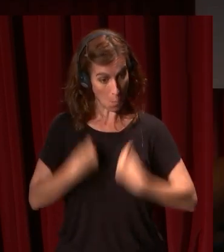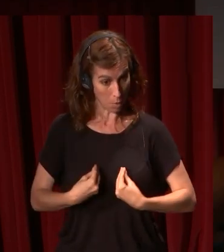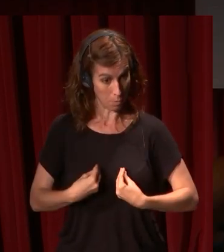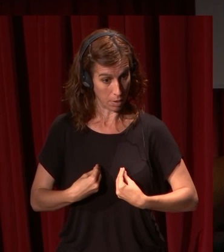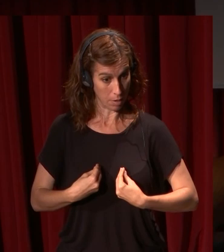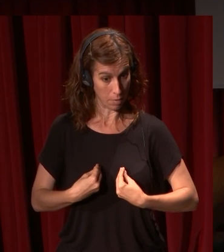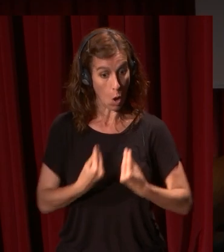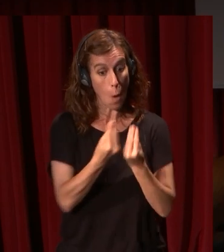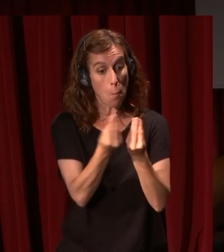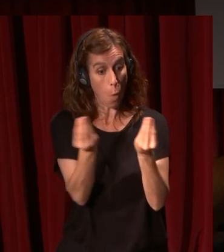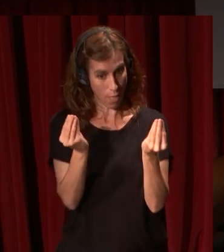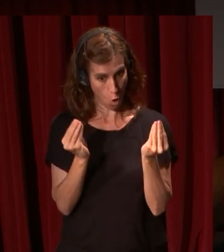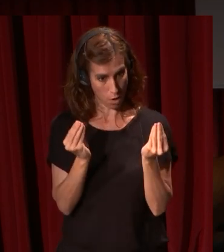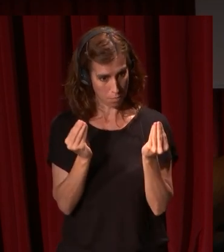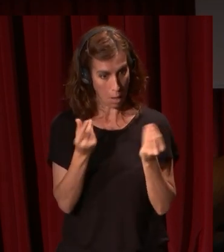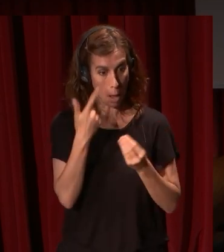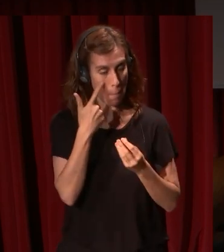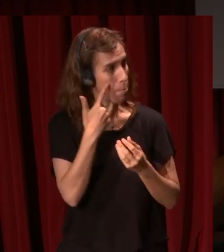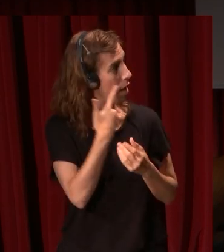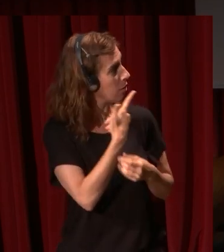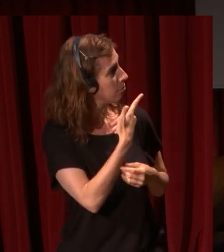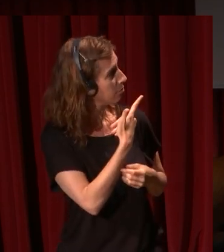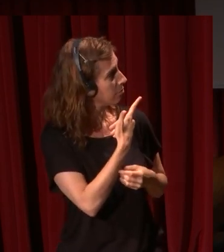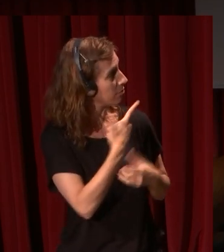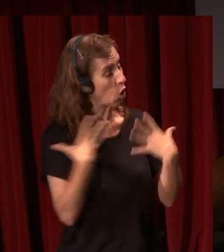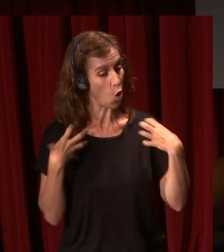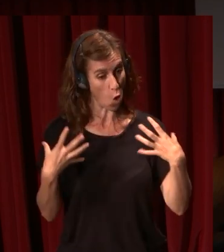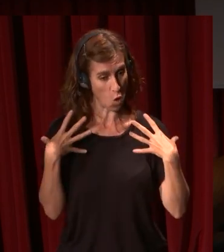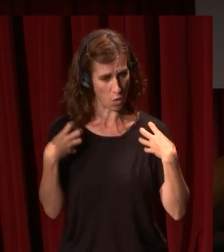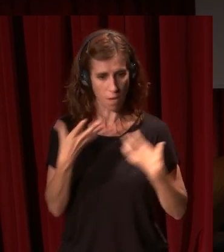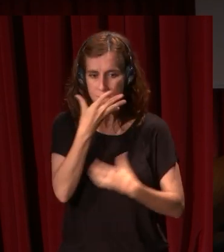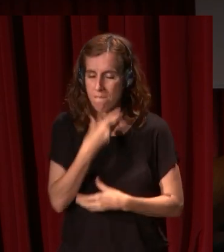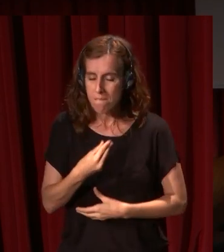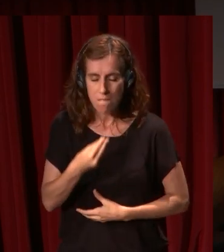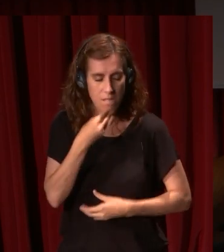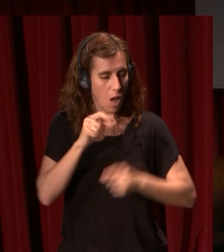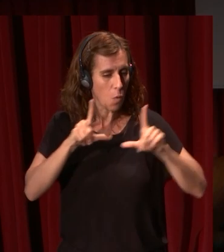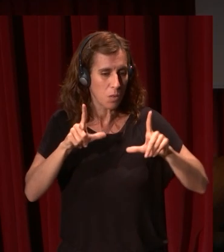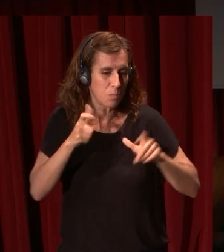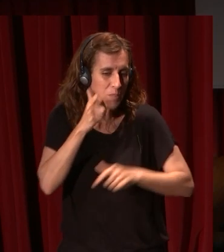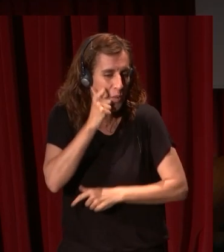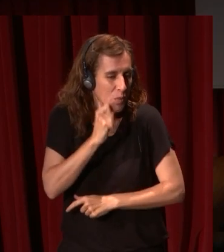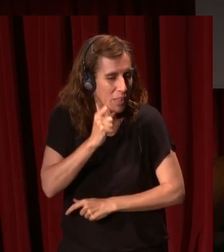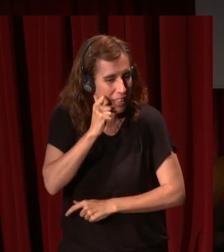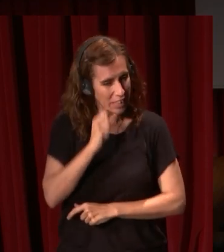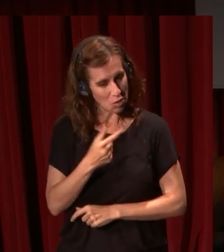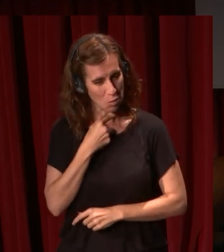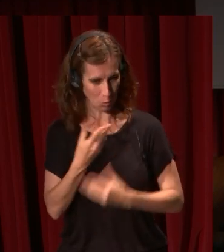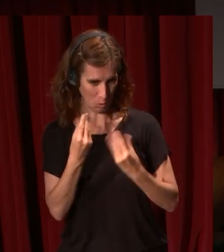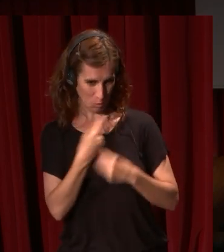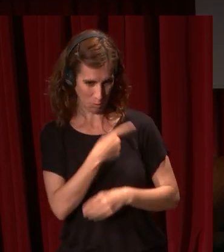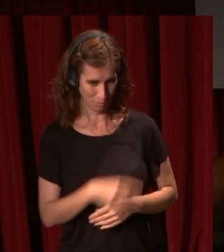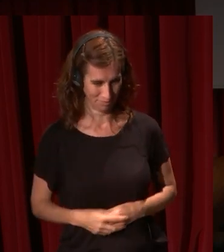bodegones vais a ver este cordero de Zurbarán que es una belleza de cuadro es muy tierno me gusta muchísimo este cuadro